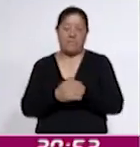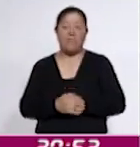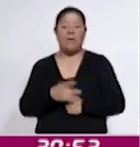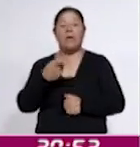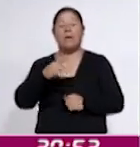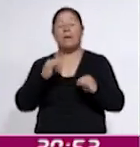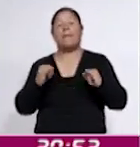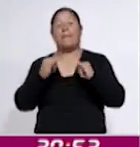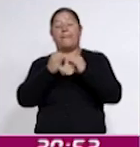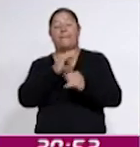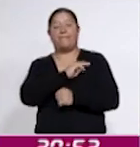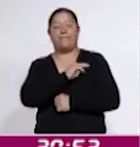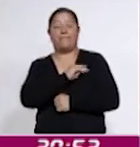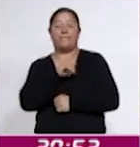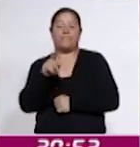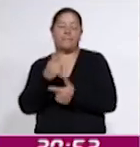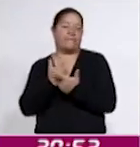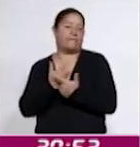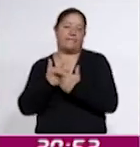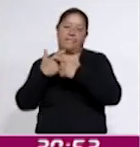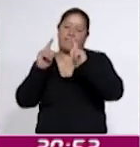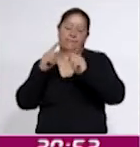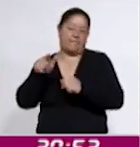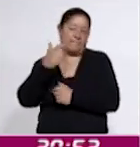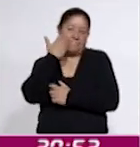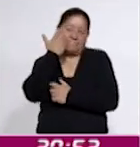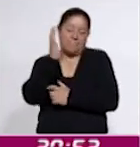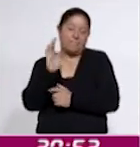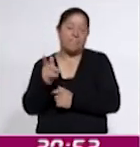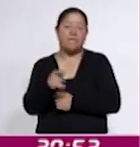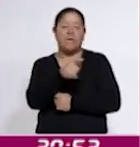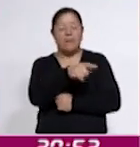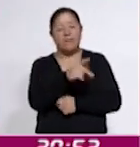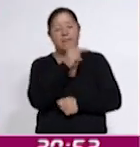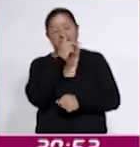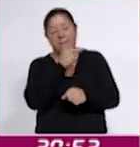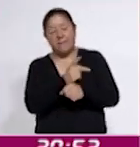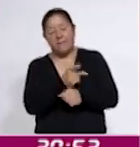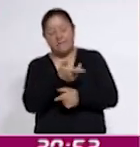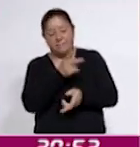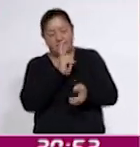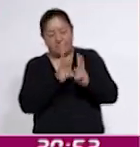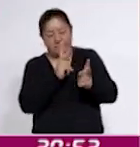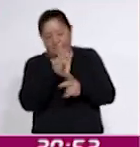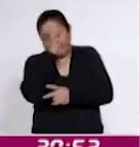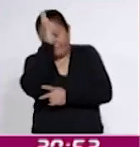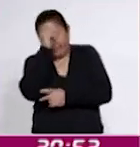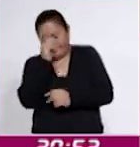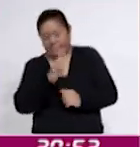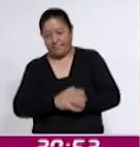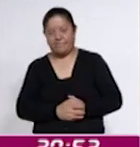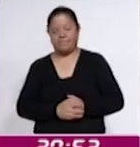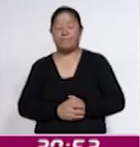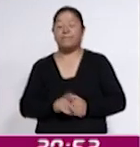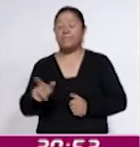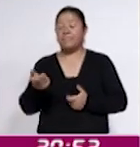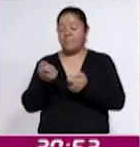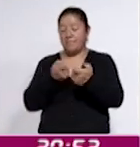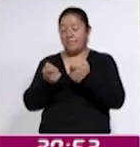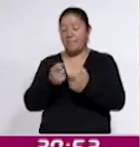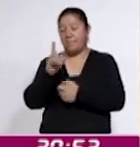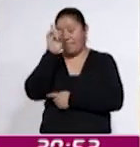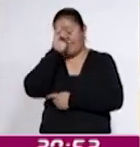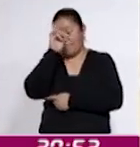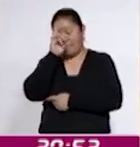instituciones privadas tienen la libertad de consensar con los padres de familia a la determinación. El reajuste se realizó en atención a las